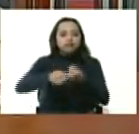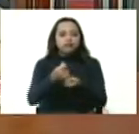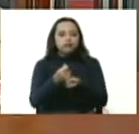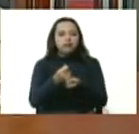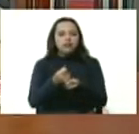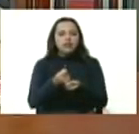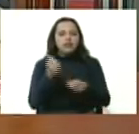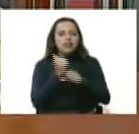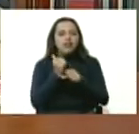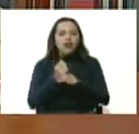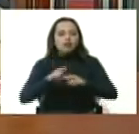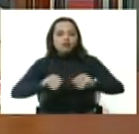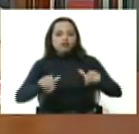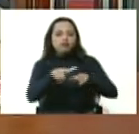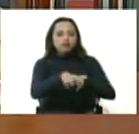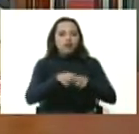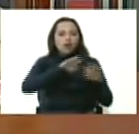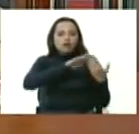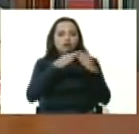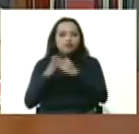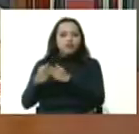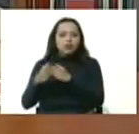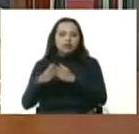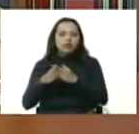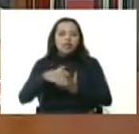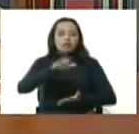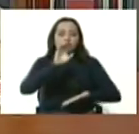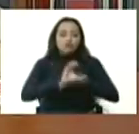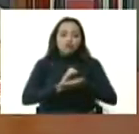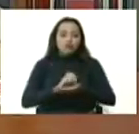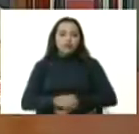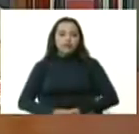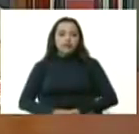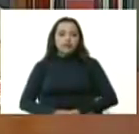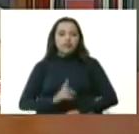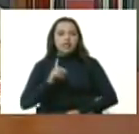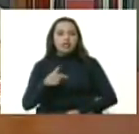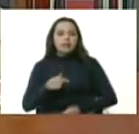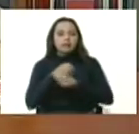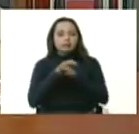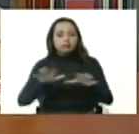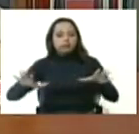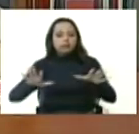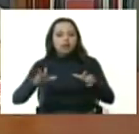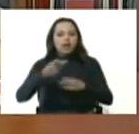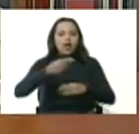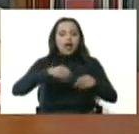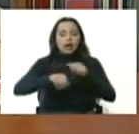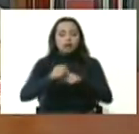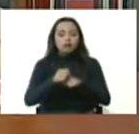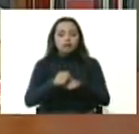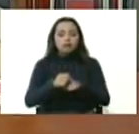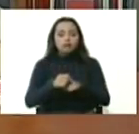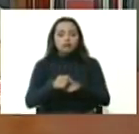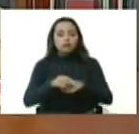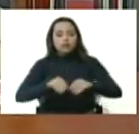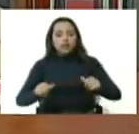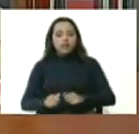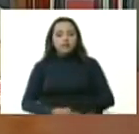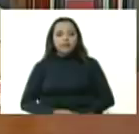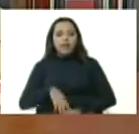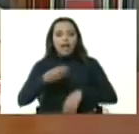comunal urbana y de la agricultura extendida por eso me solicitan oído